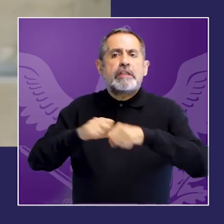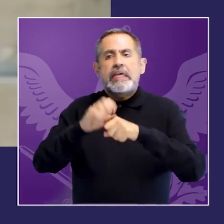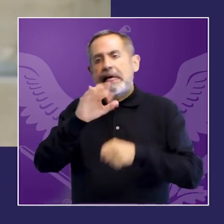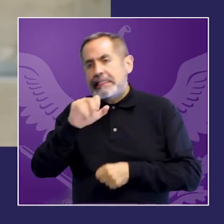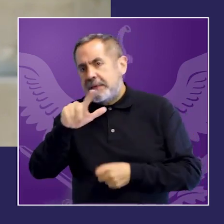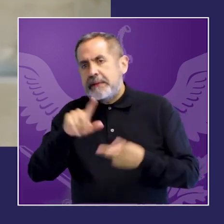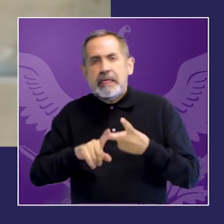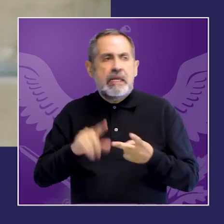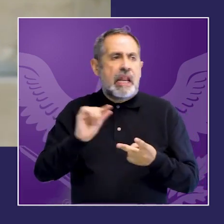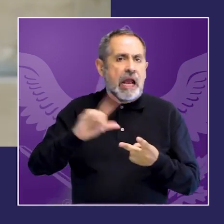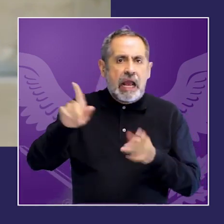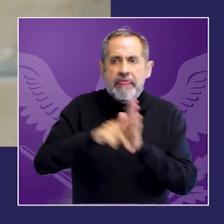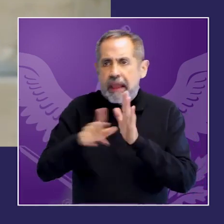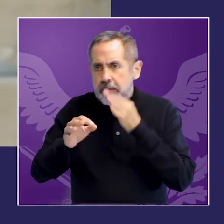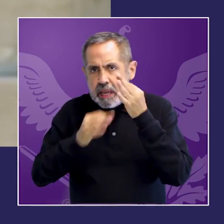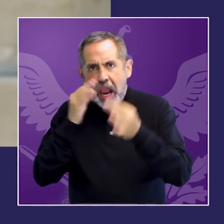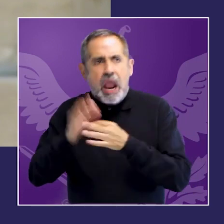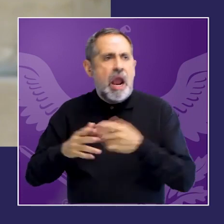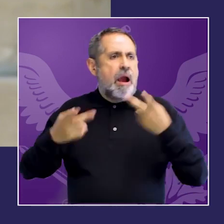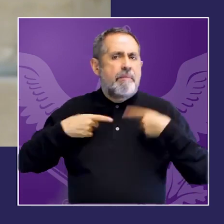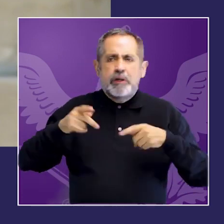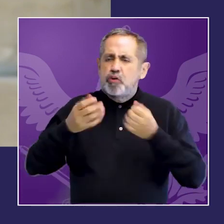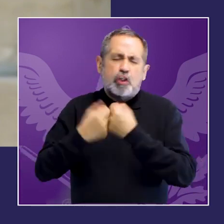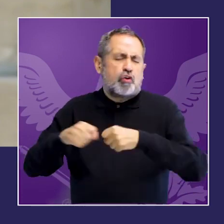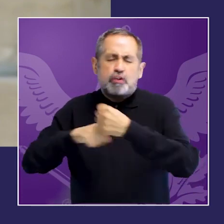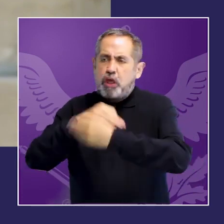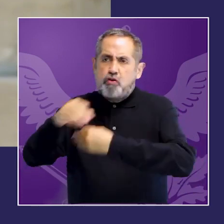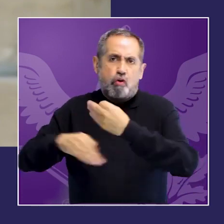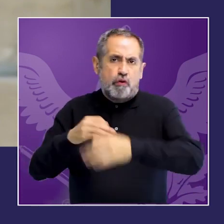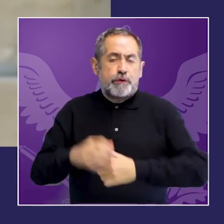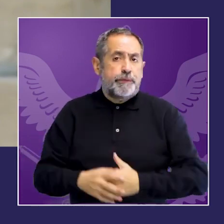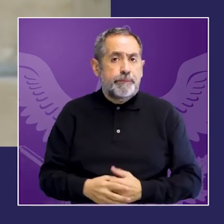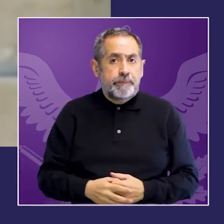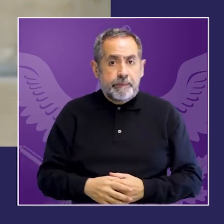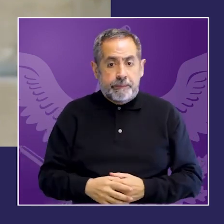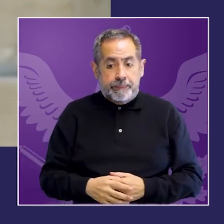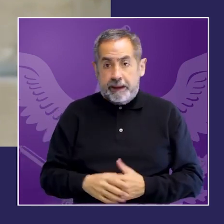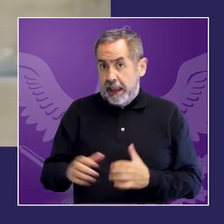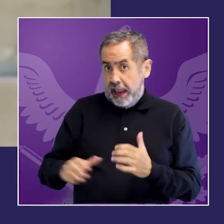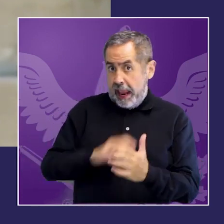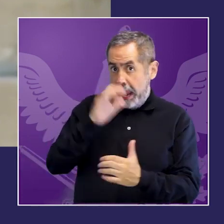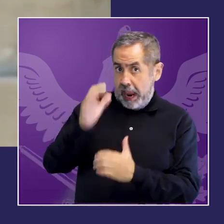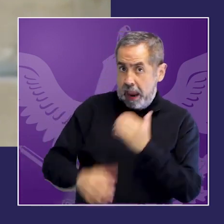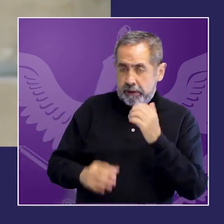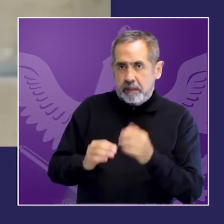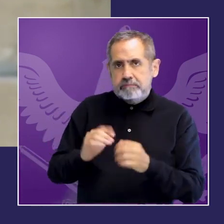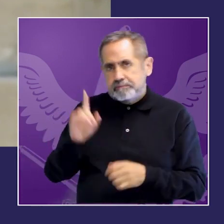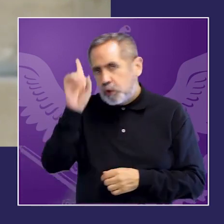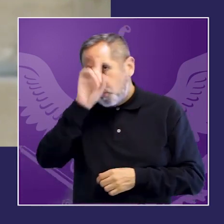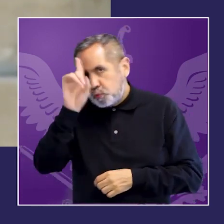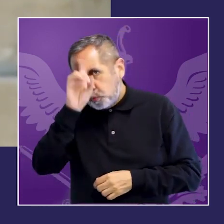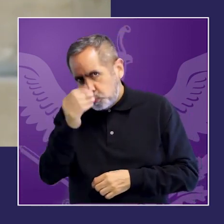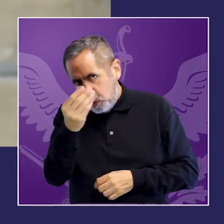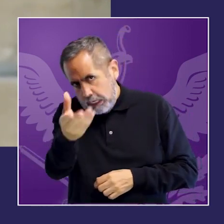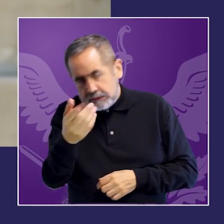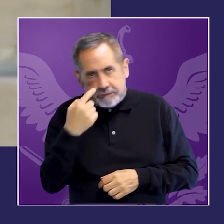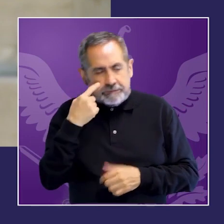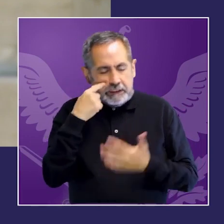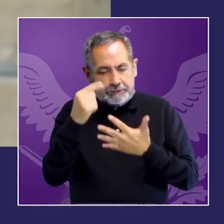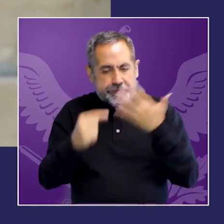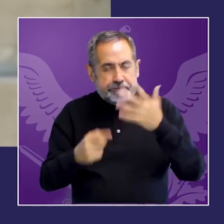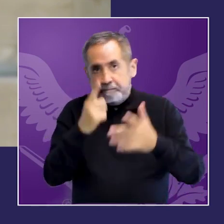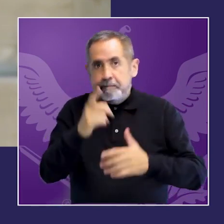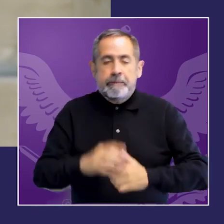algunas de las recomendaciones que surgen del estudio recomendaciones para los estados para mejorar el acceso a la justicia